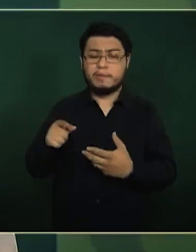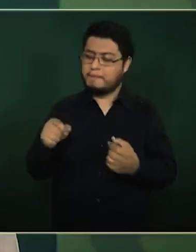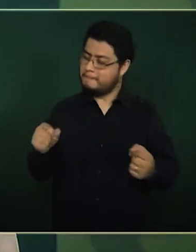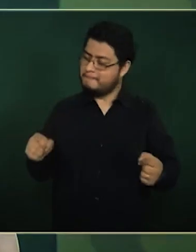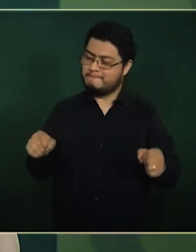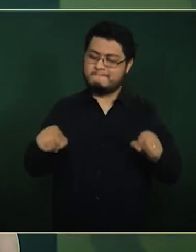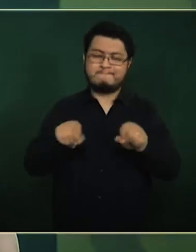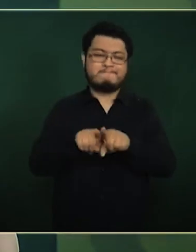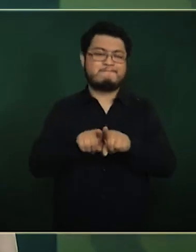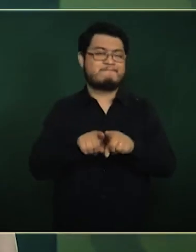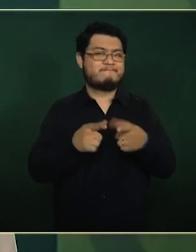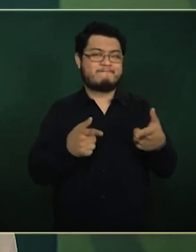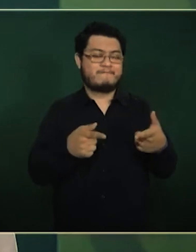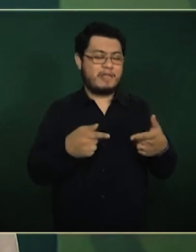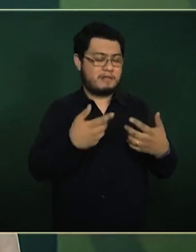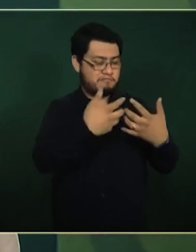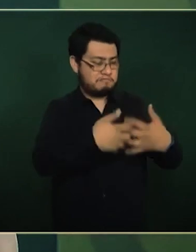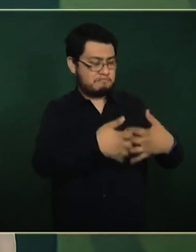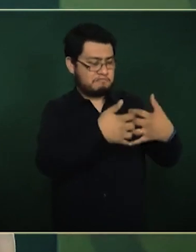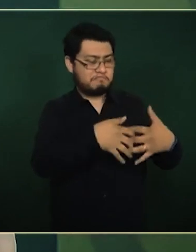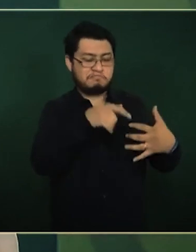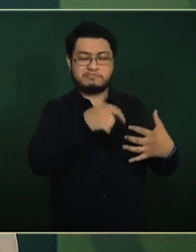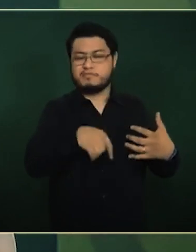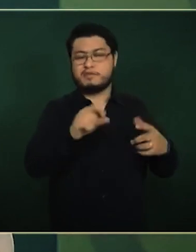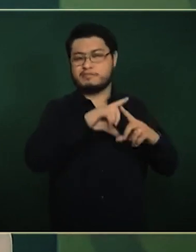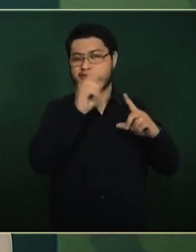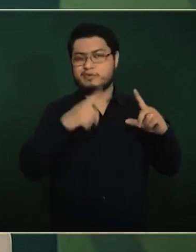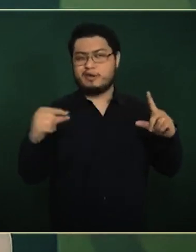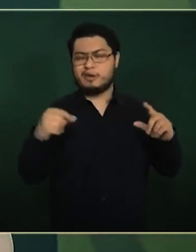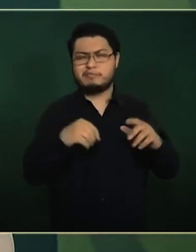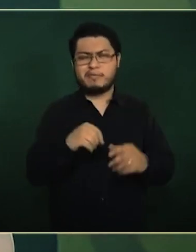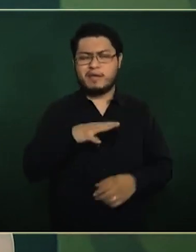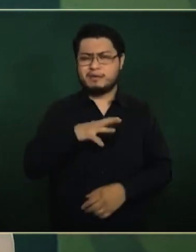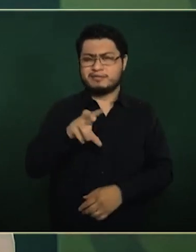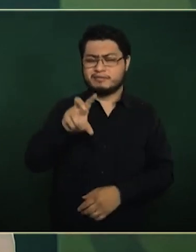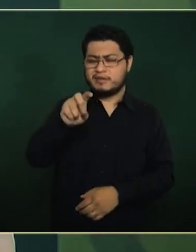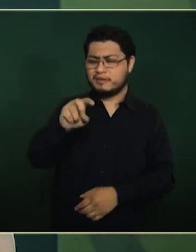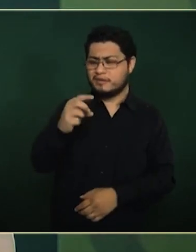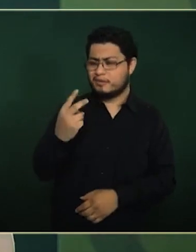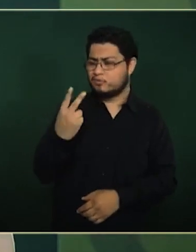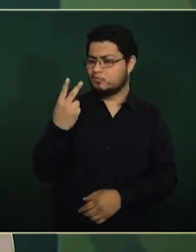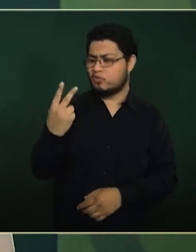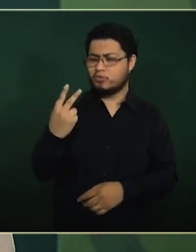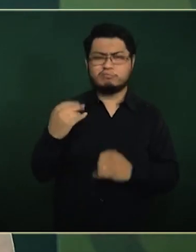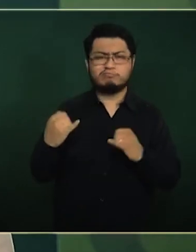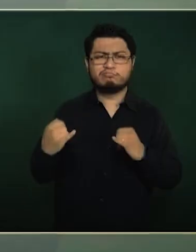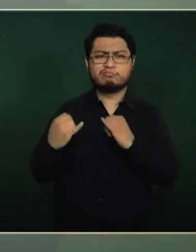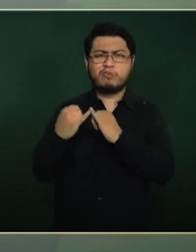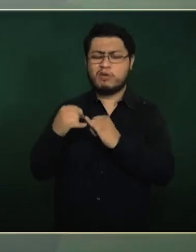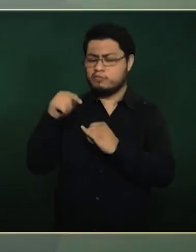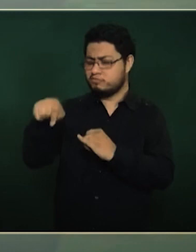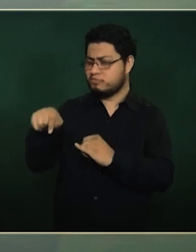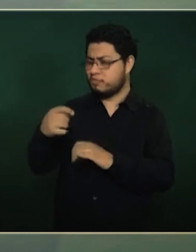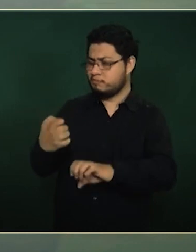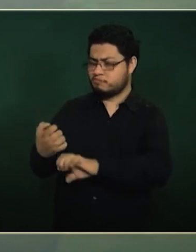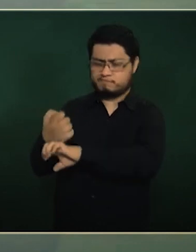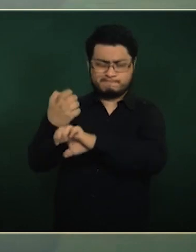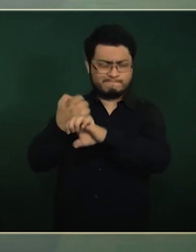que el organismo nacional. Entonces hay 32 organismos estatales,